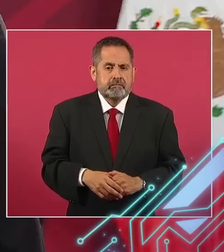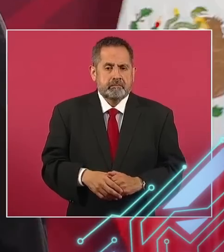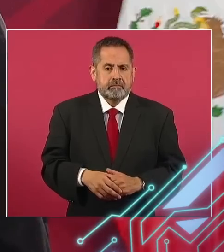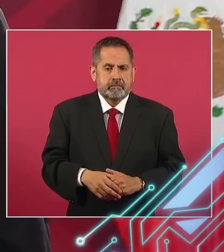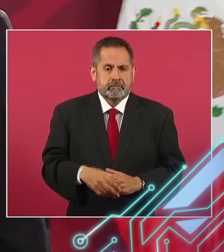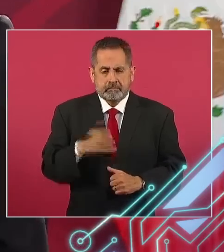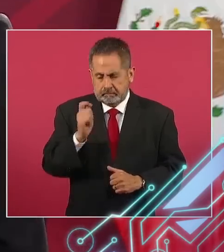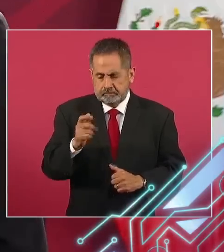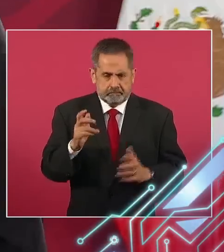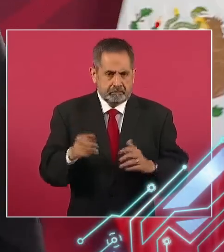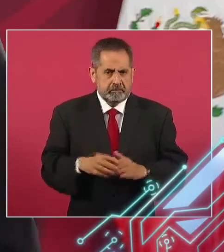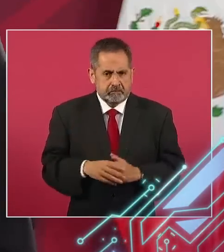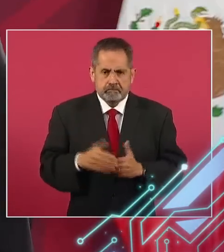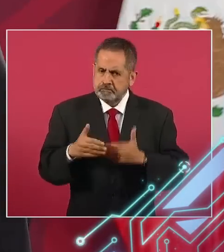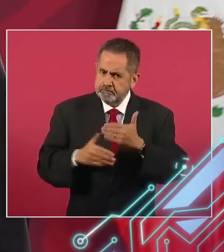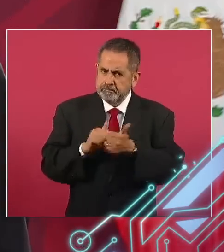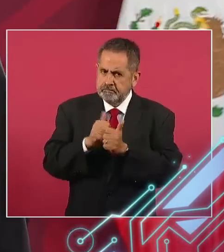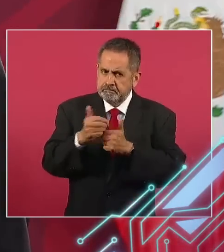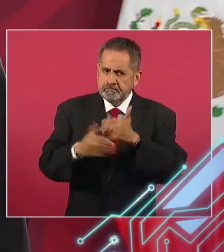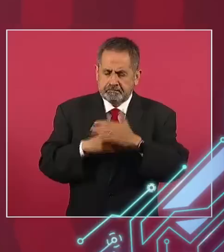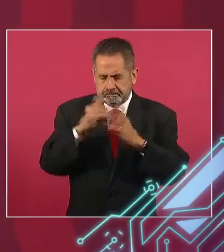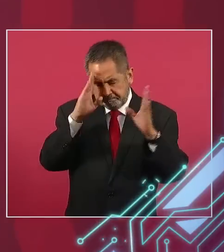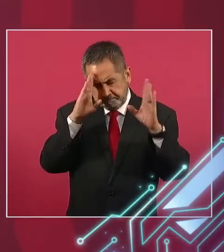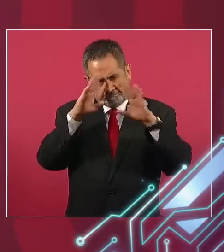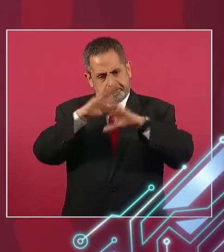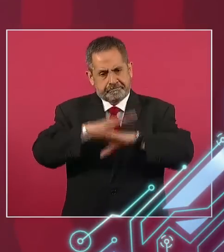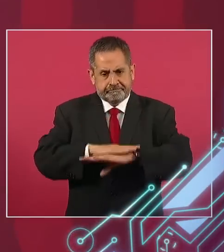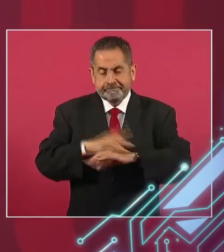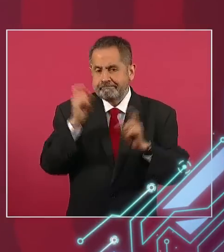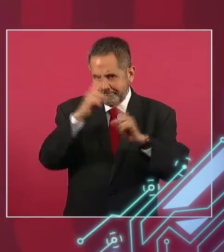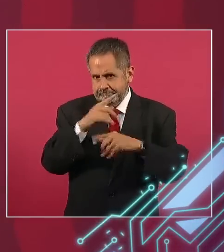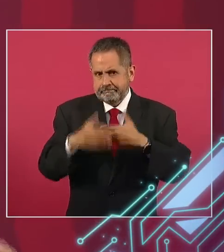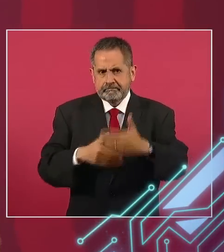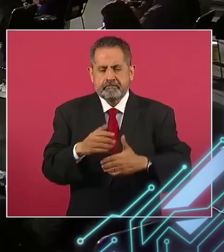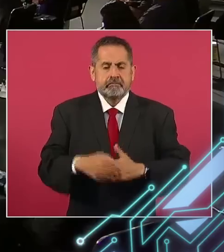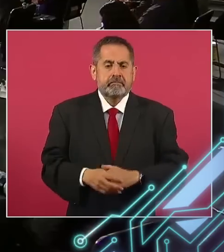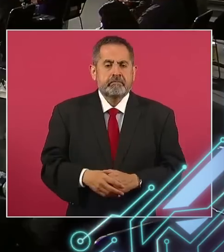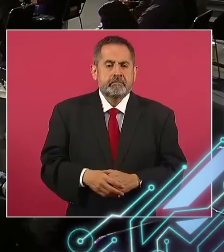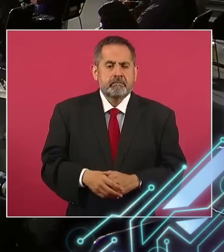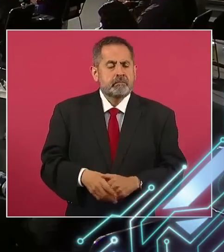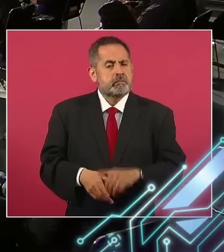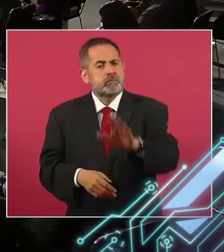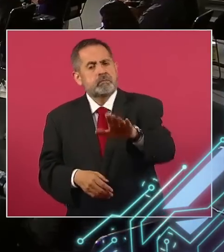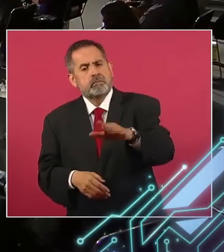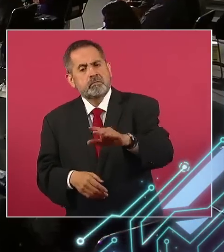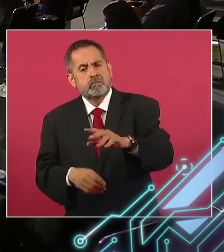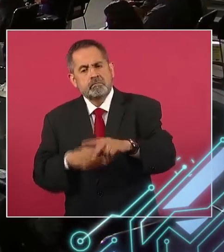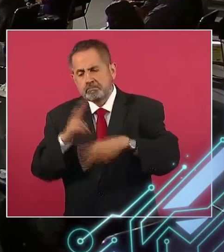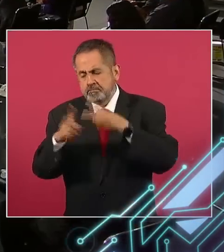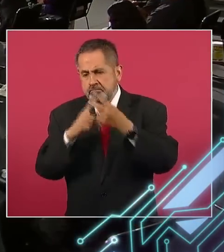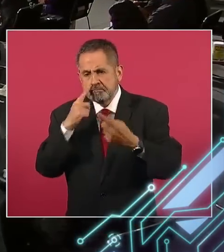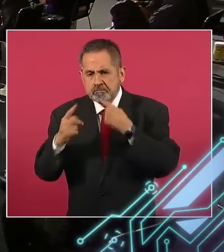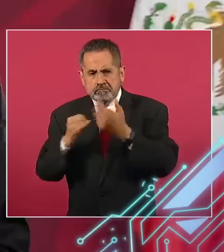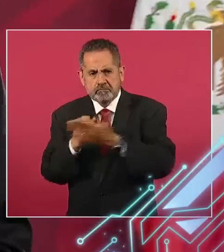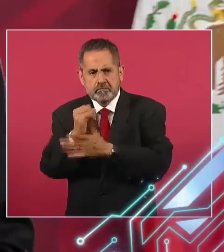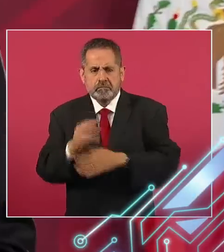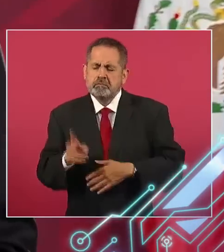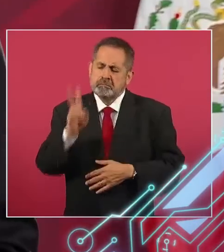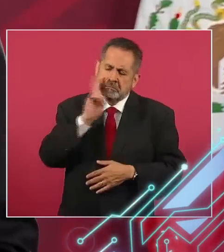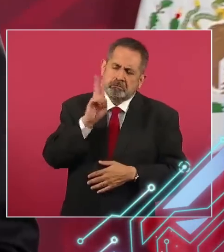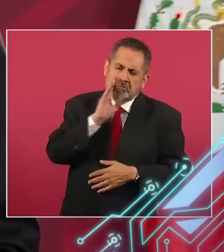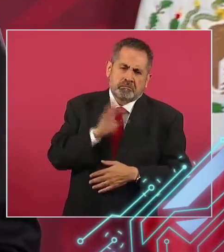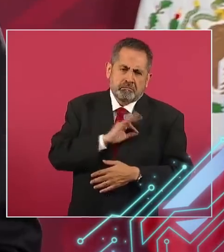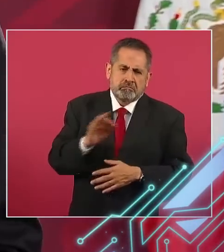Entonces, es un proceso de reconciliación. ¿Van a revisar entonces esta decisión, presidente? Sí, se puede